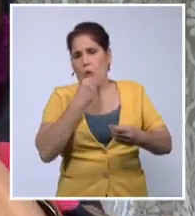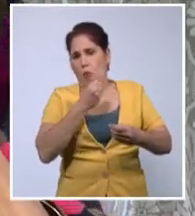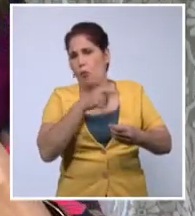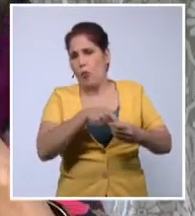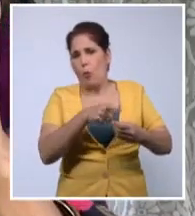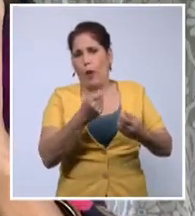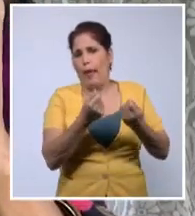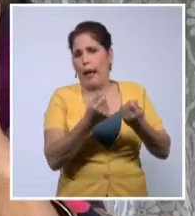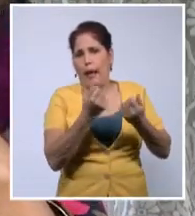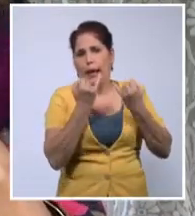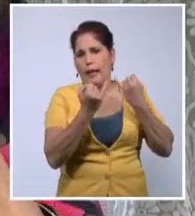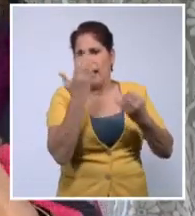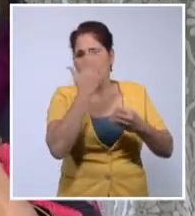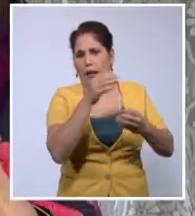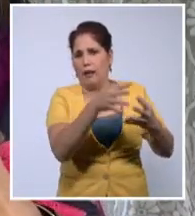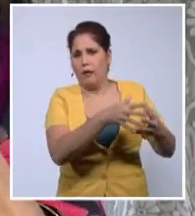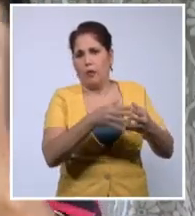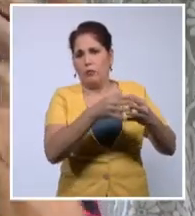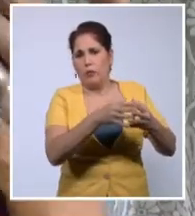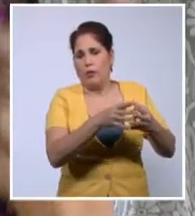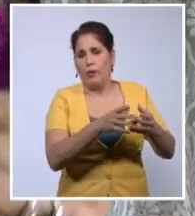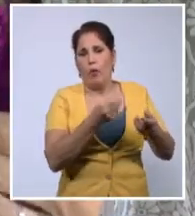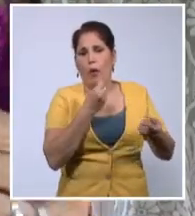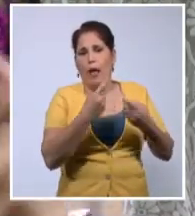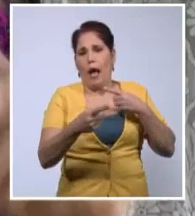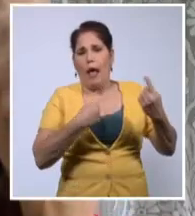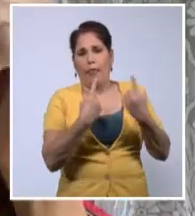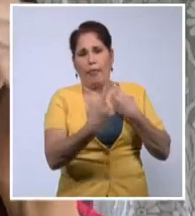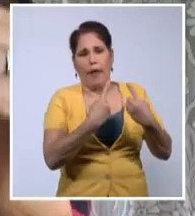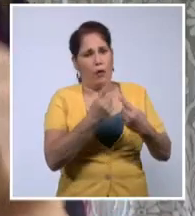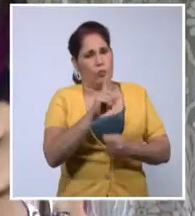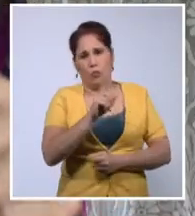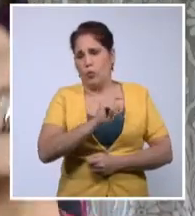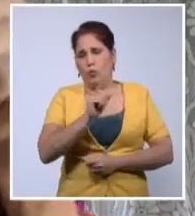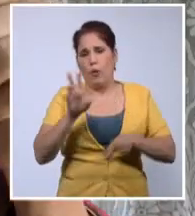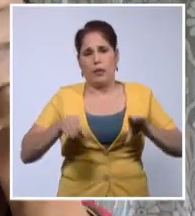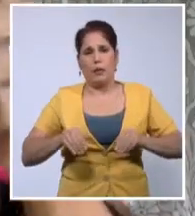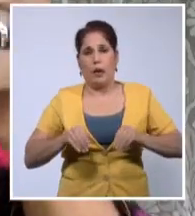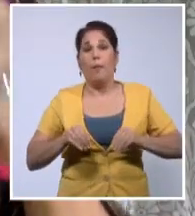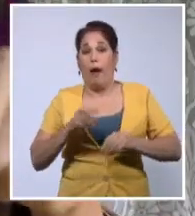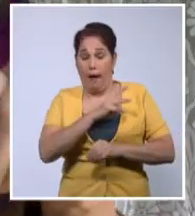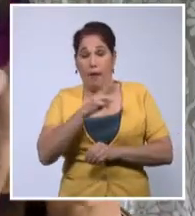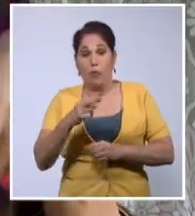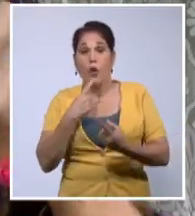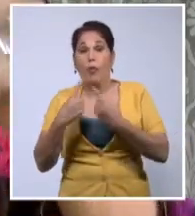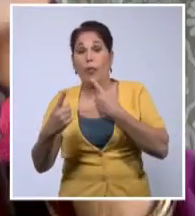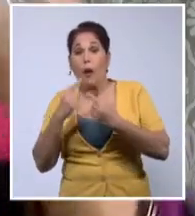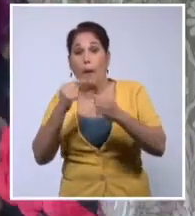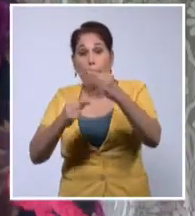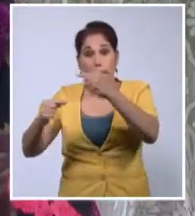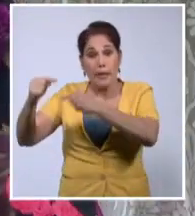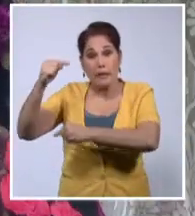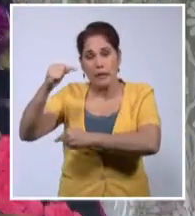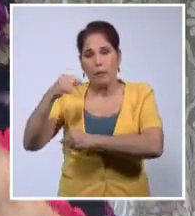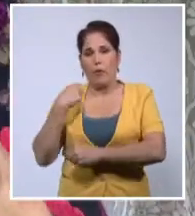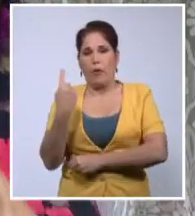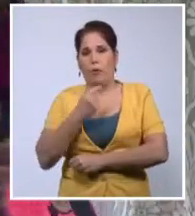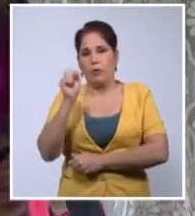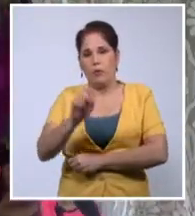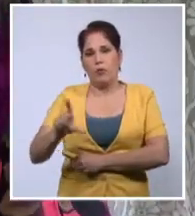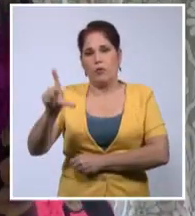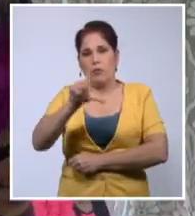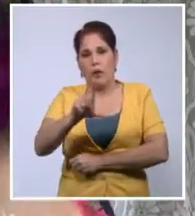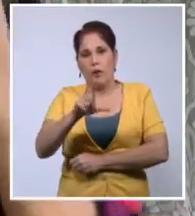intereses y por sus posiciones. La revolución dialoga en el marco de los principios de nuestro socialismo